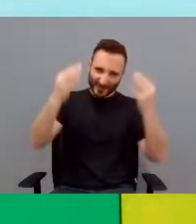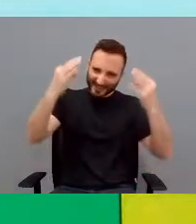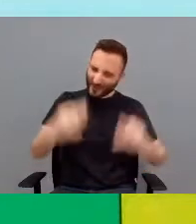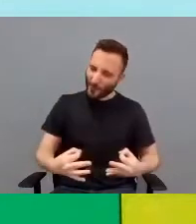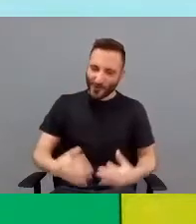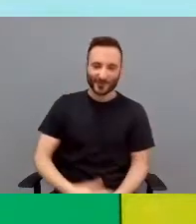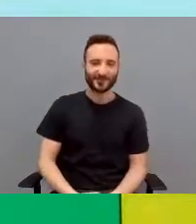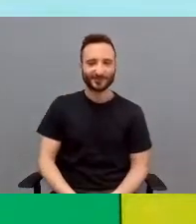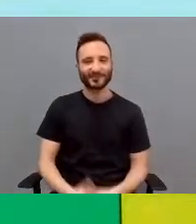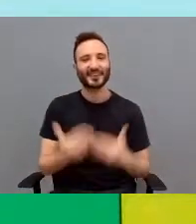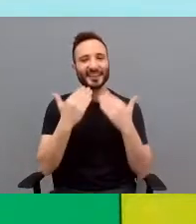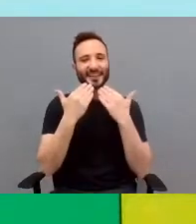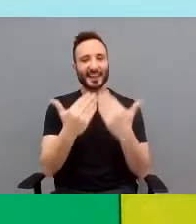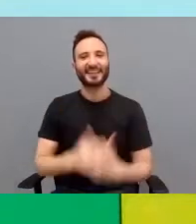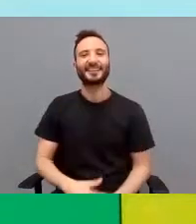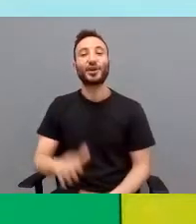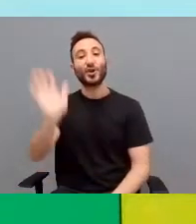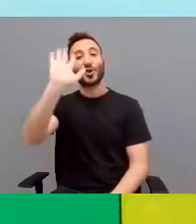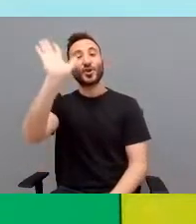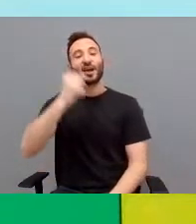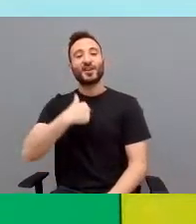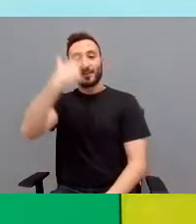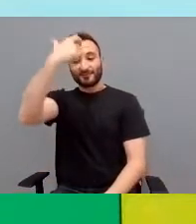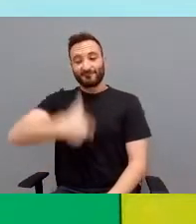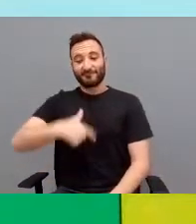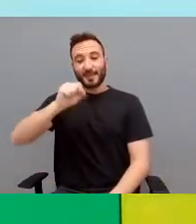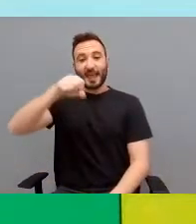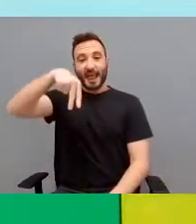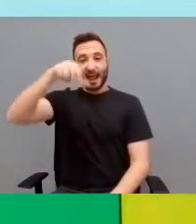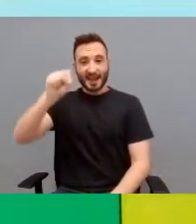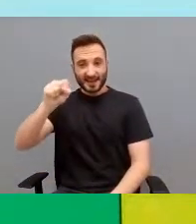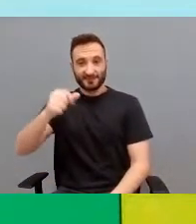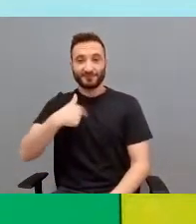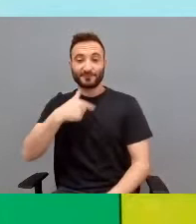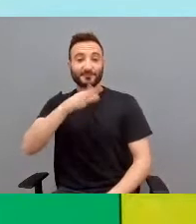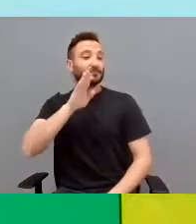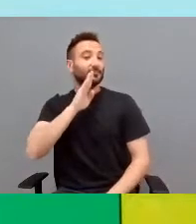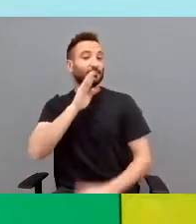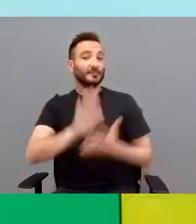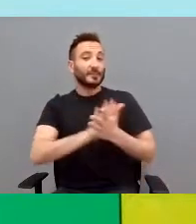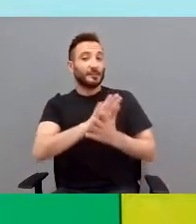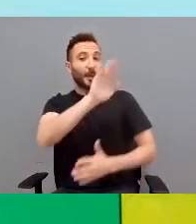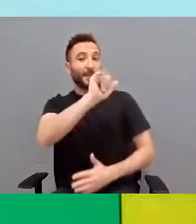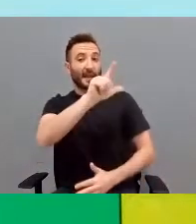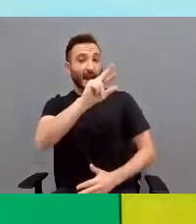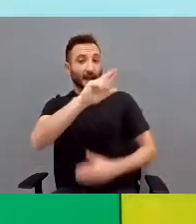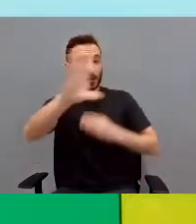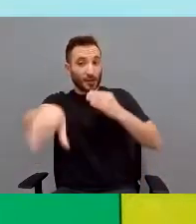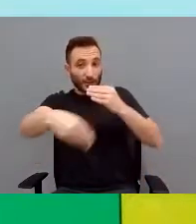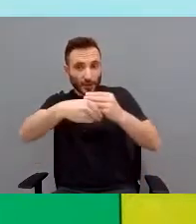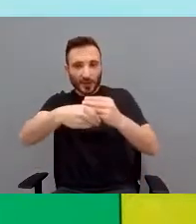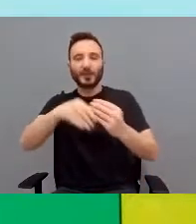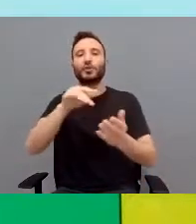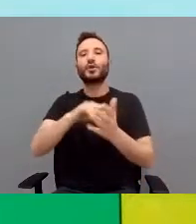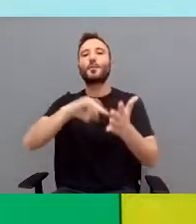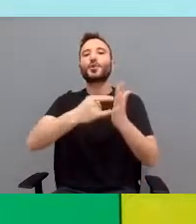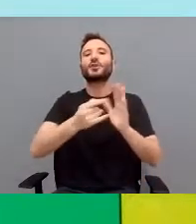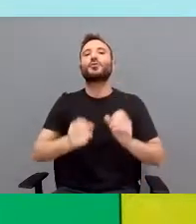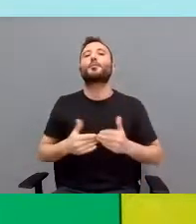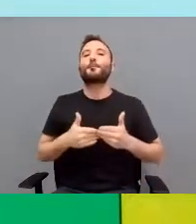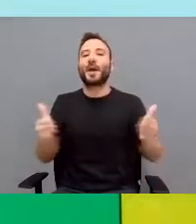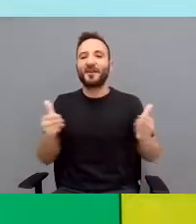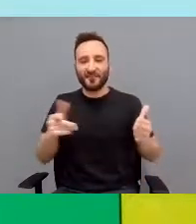Muchas gracias. Hola, soy Ana. Bueno, completando un poco lo que os ha estado comentando Pilar de los inicios del